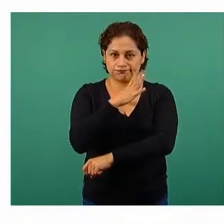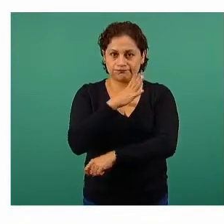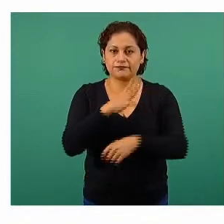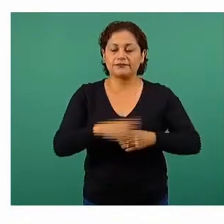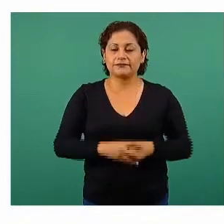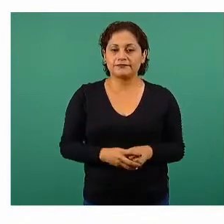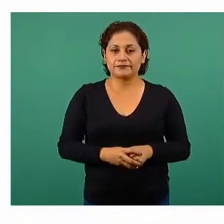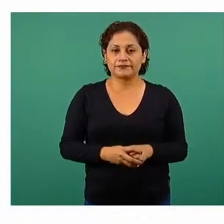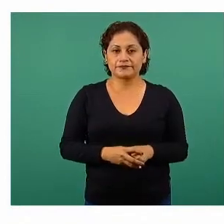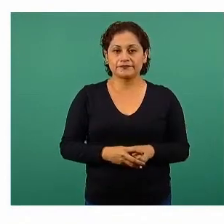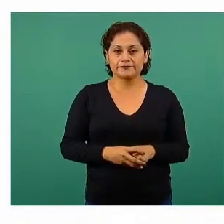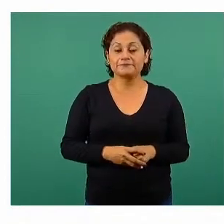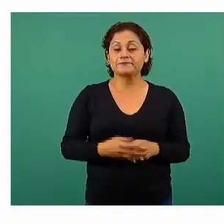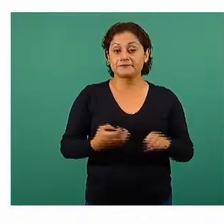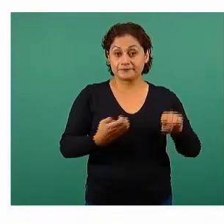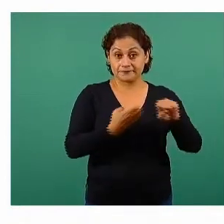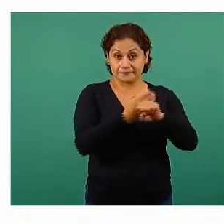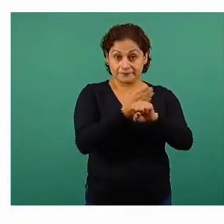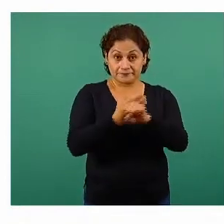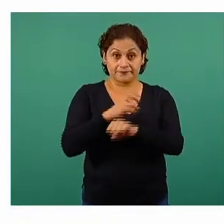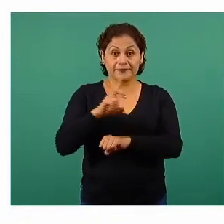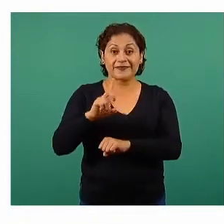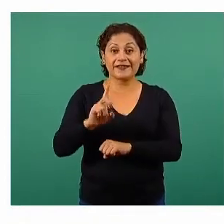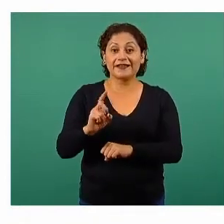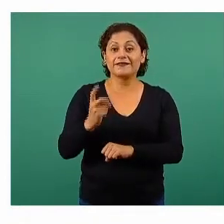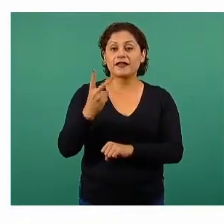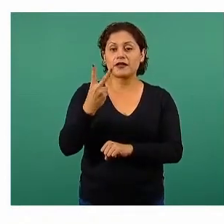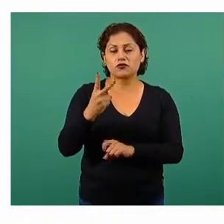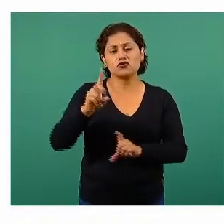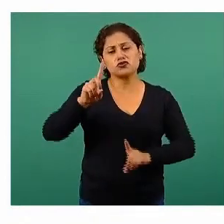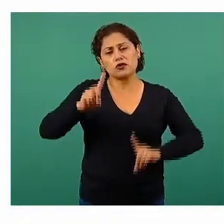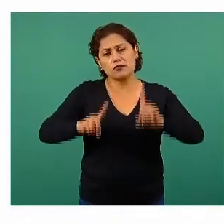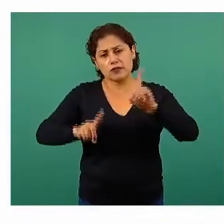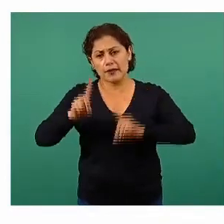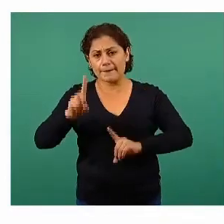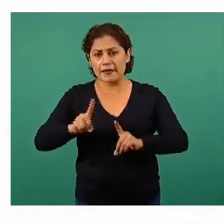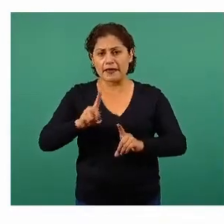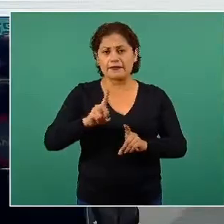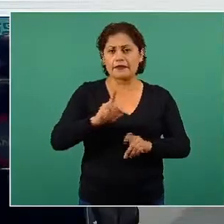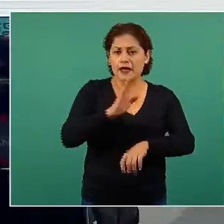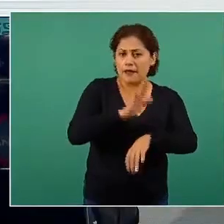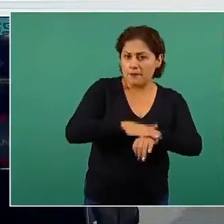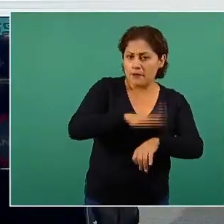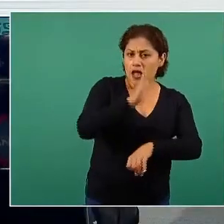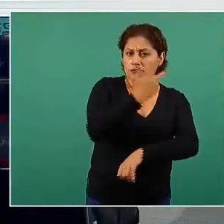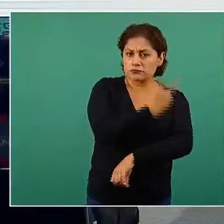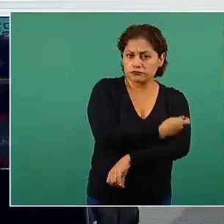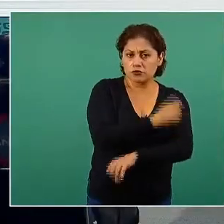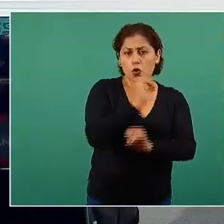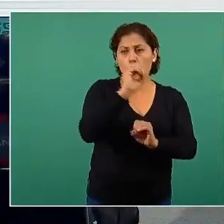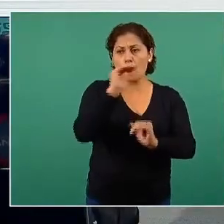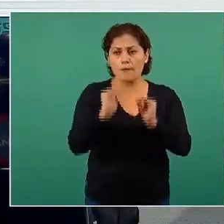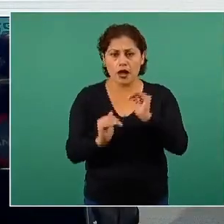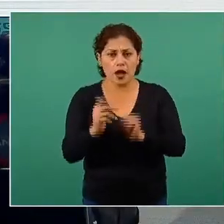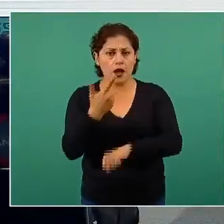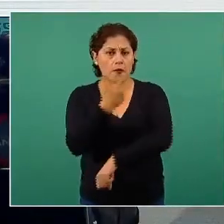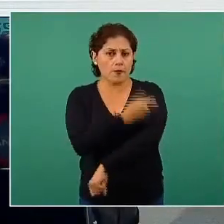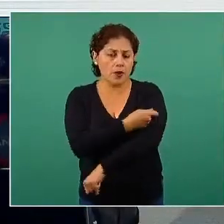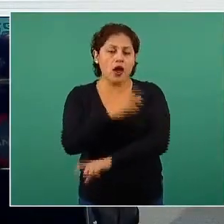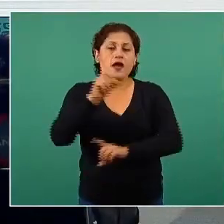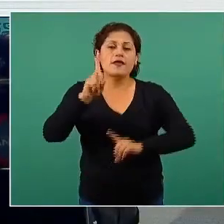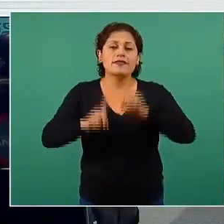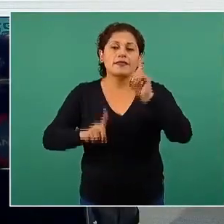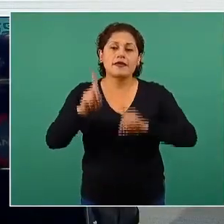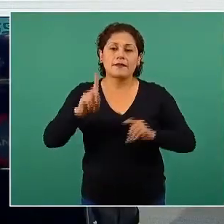entidades aplicaron un número diferente de dosis, dependiendo también de la planeación de las